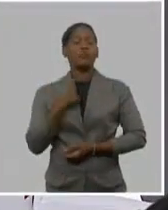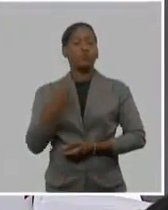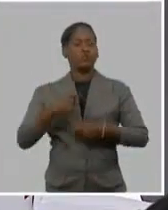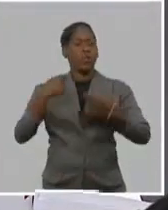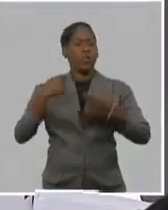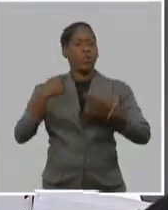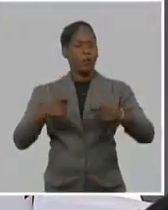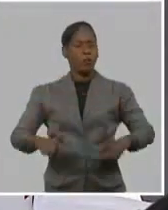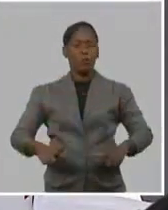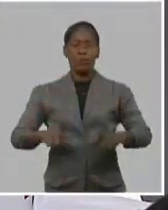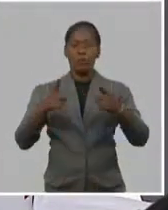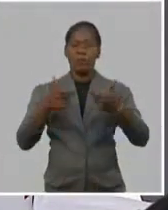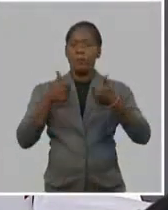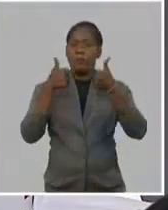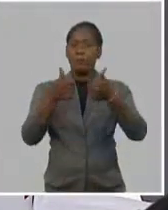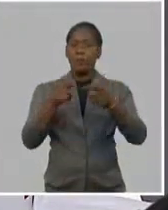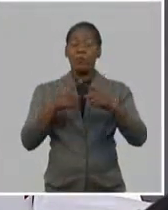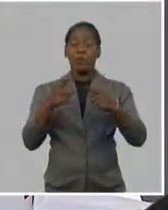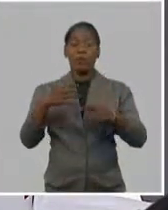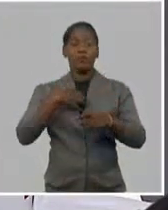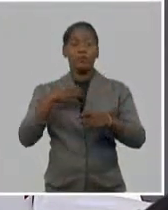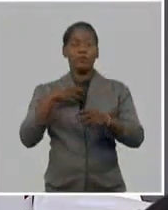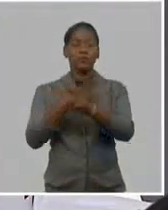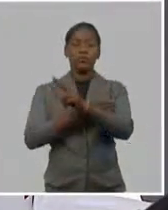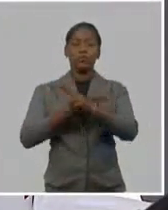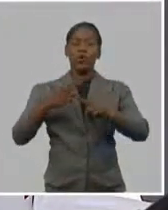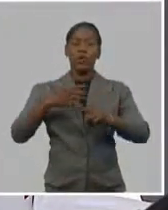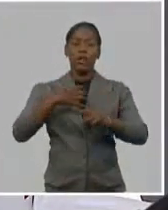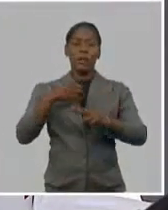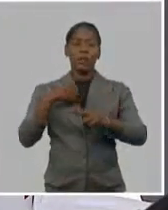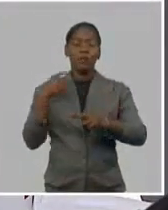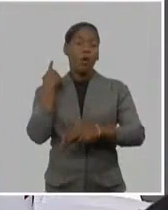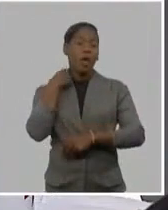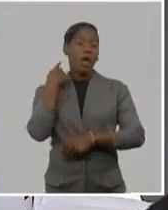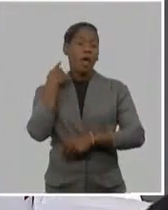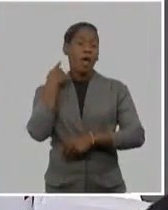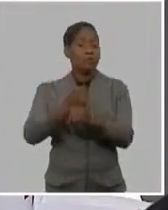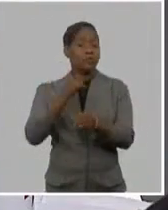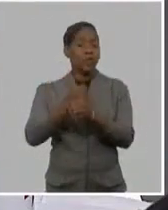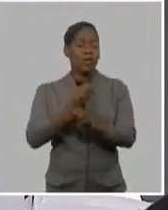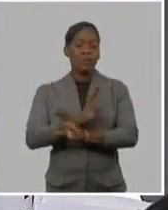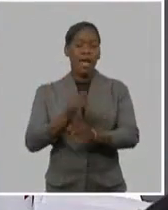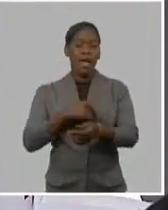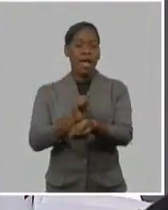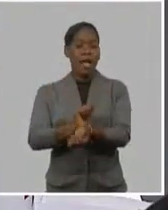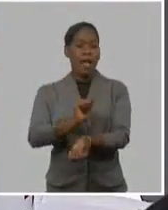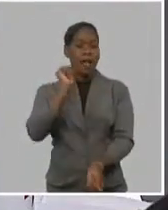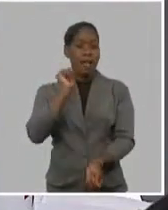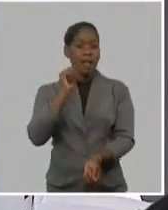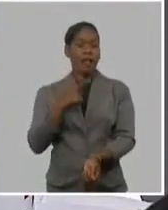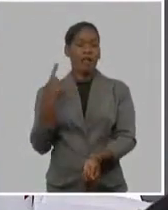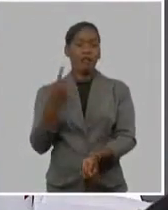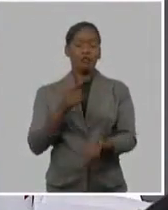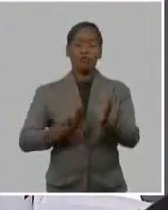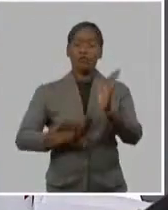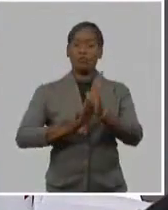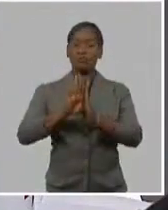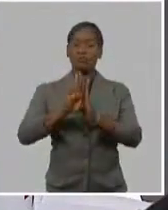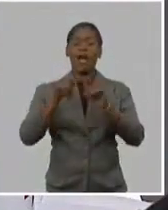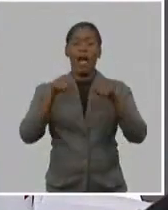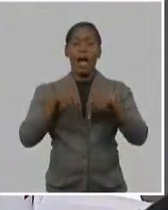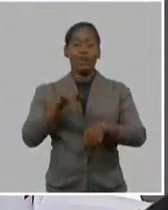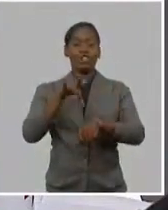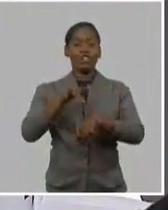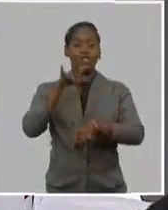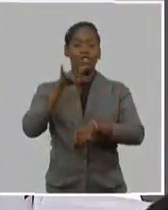el premio a nuestra existencia histórica, sino porque es la razón de ser de nuestra lucha, de la construcción de